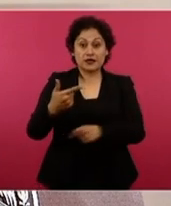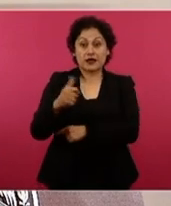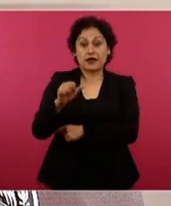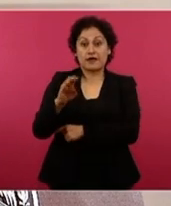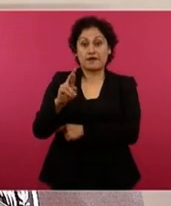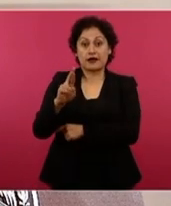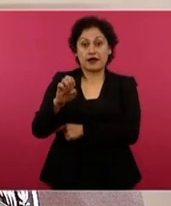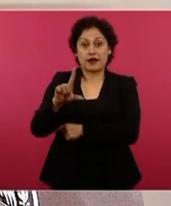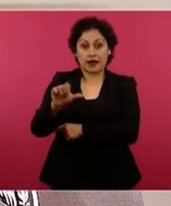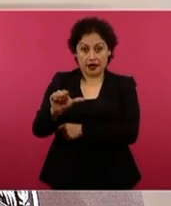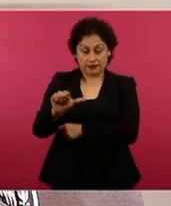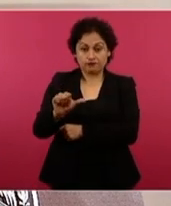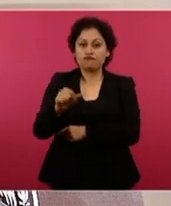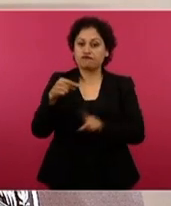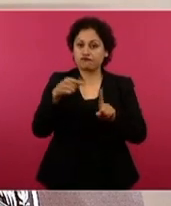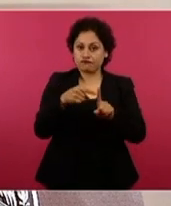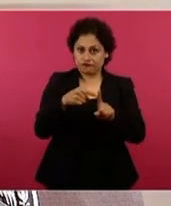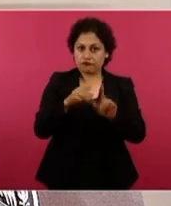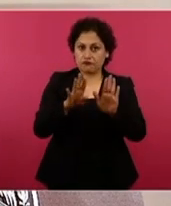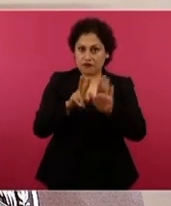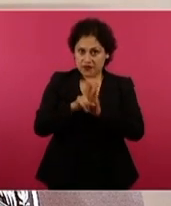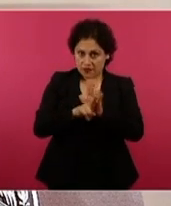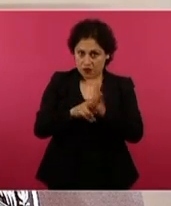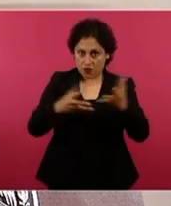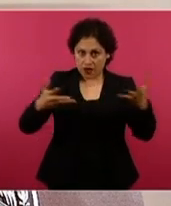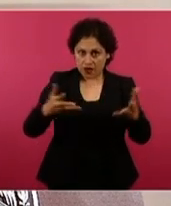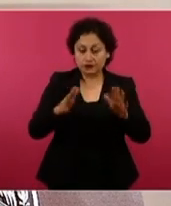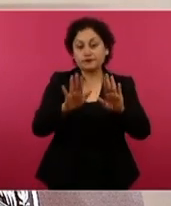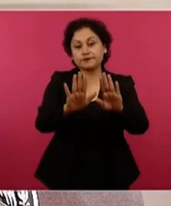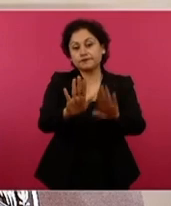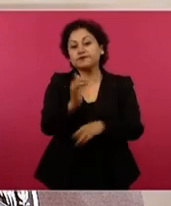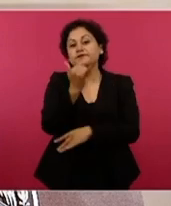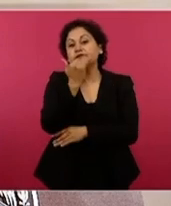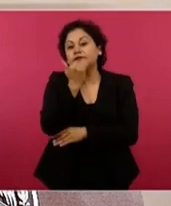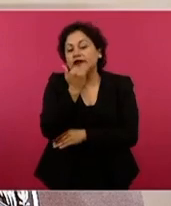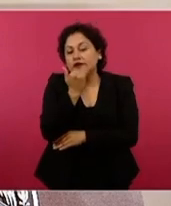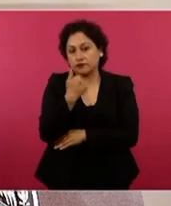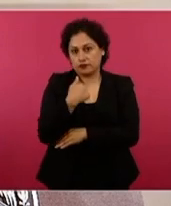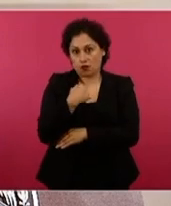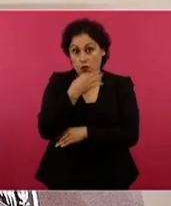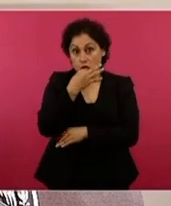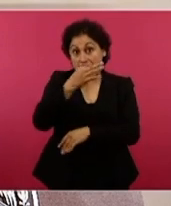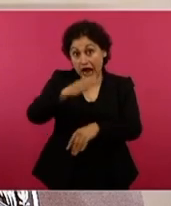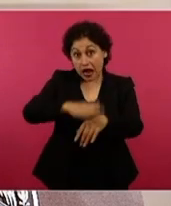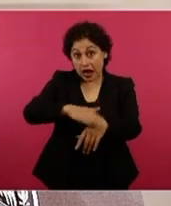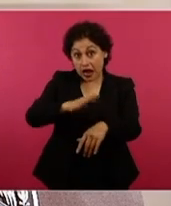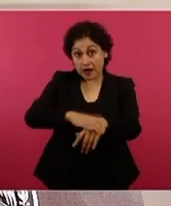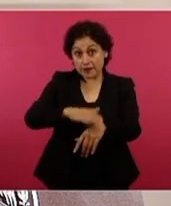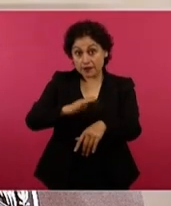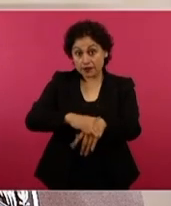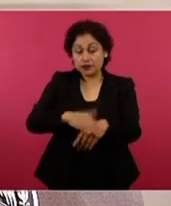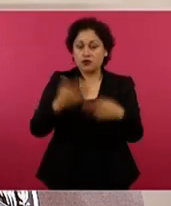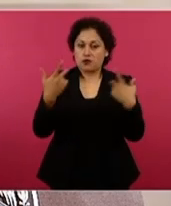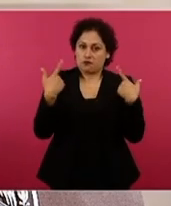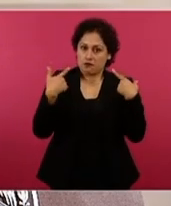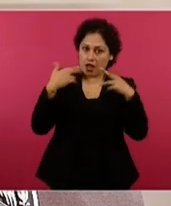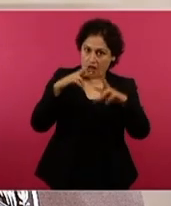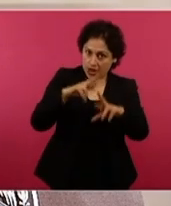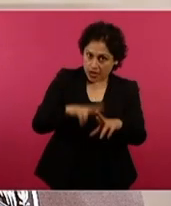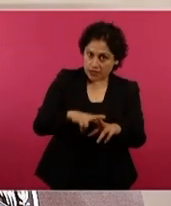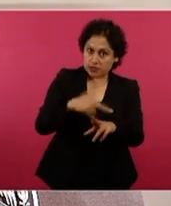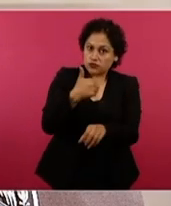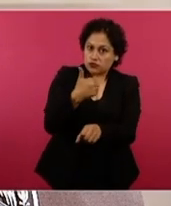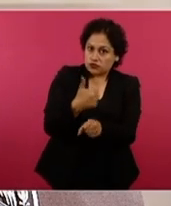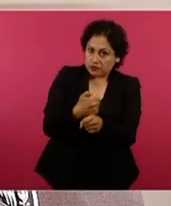Antes de que pasemos el video, queremos decir que maestros no solamente de educación primaria, sino